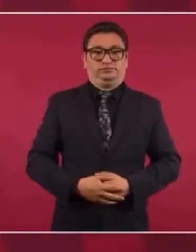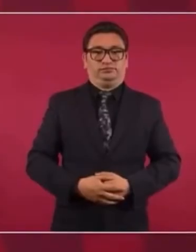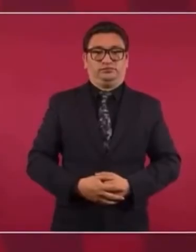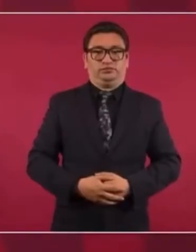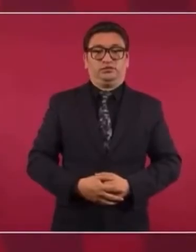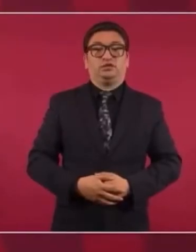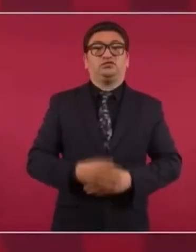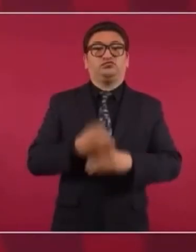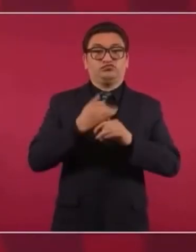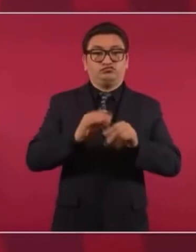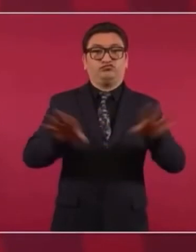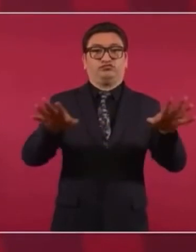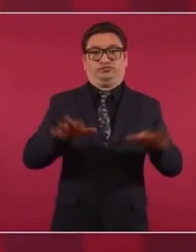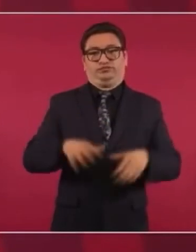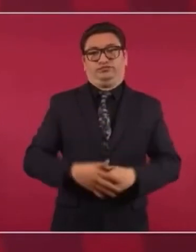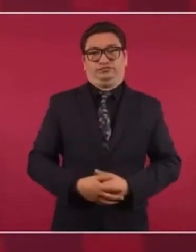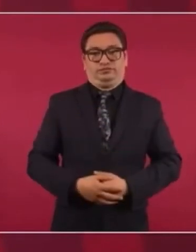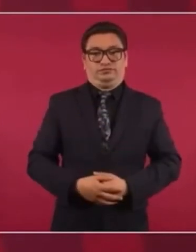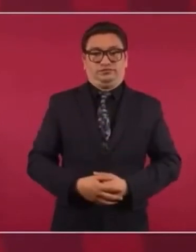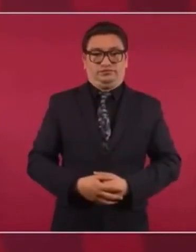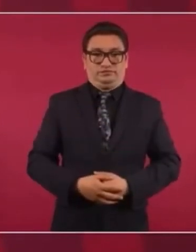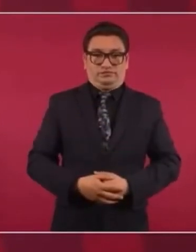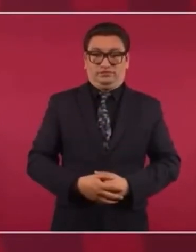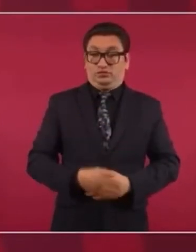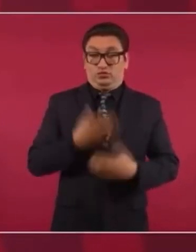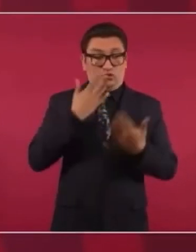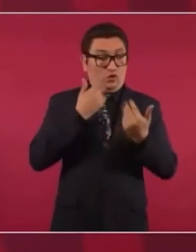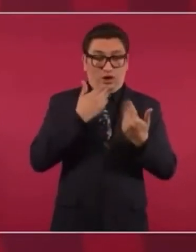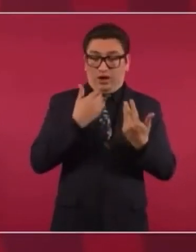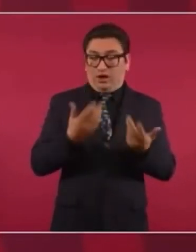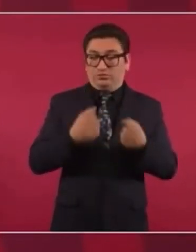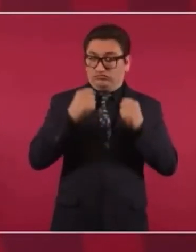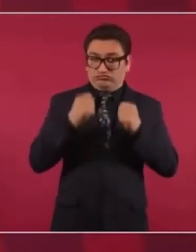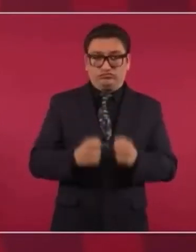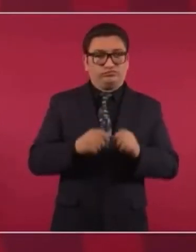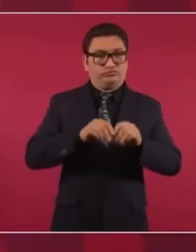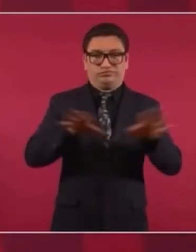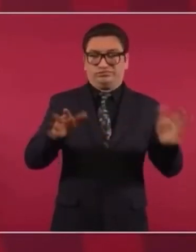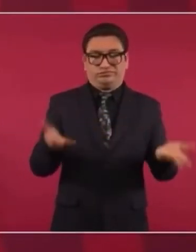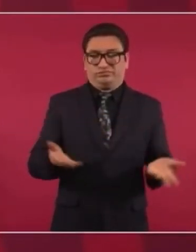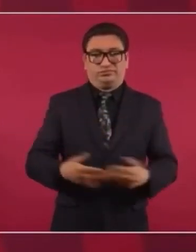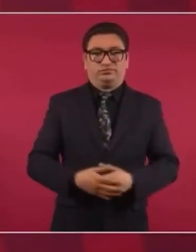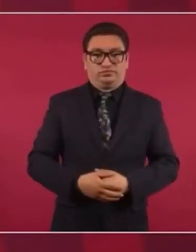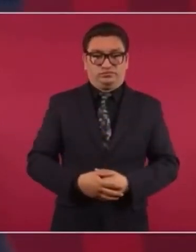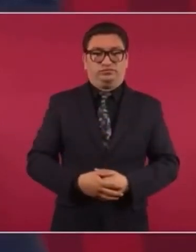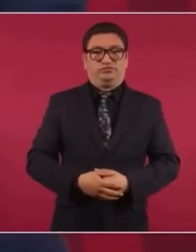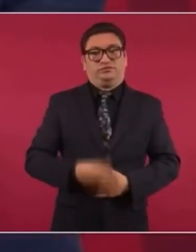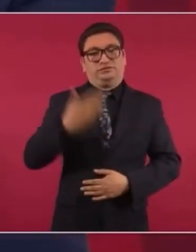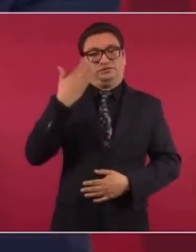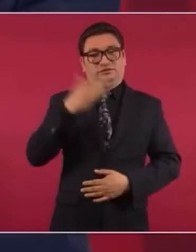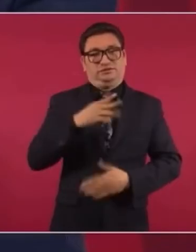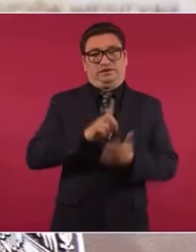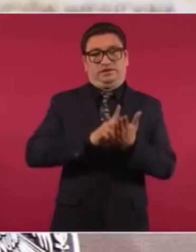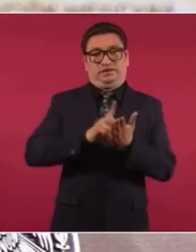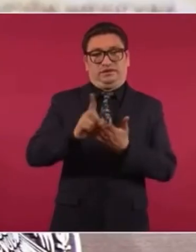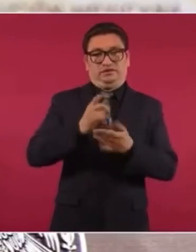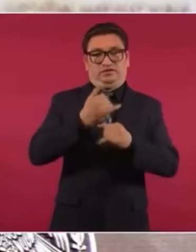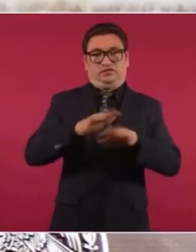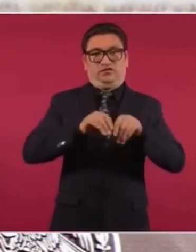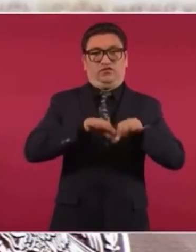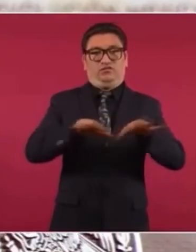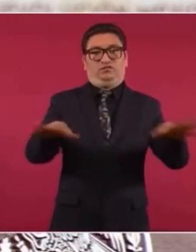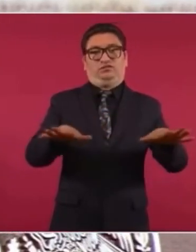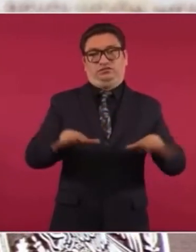informan, no se garantiza el derecho a la información por parte